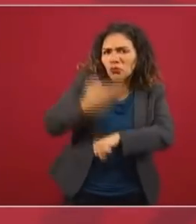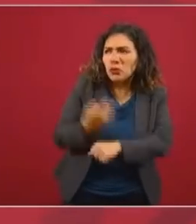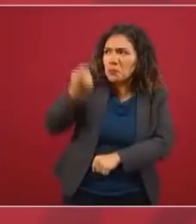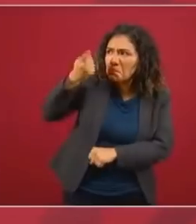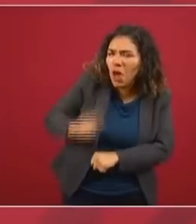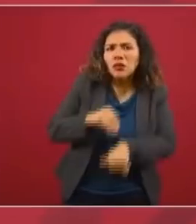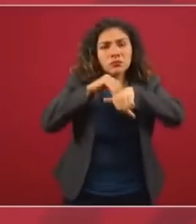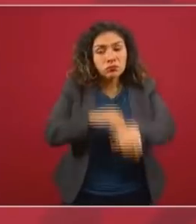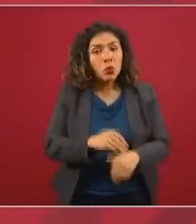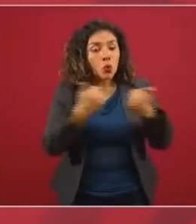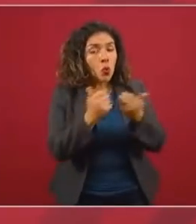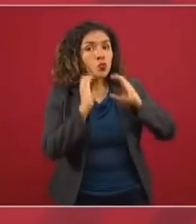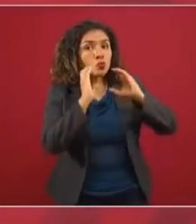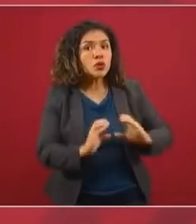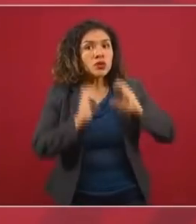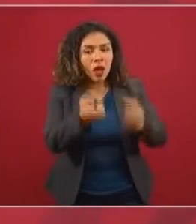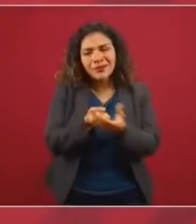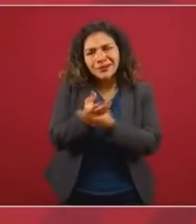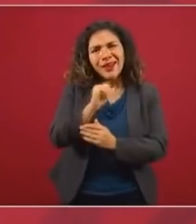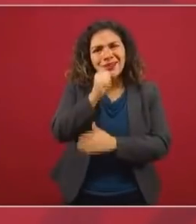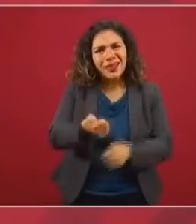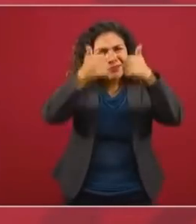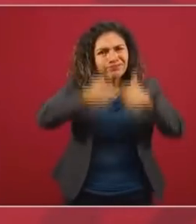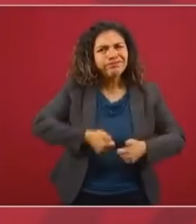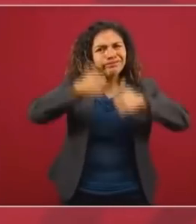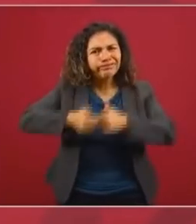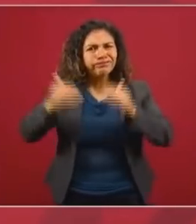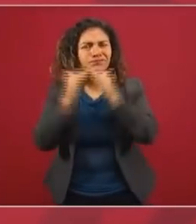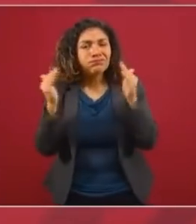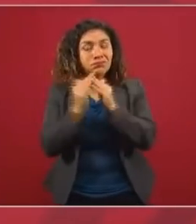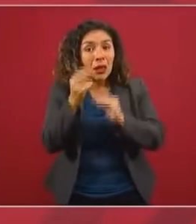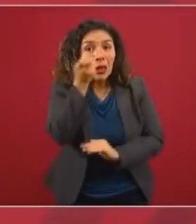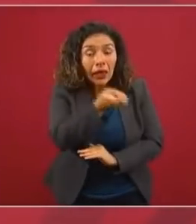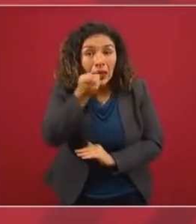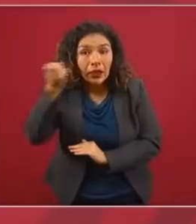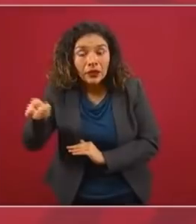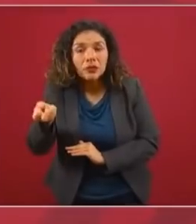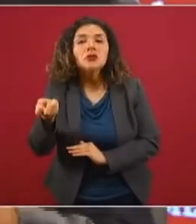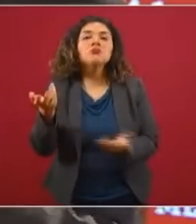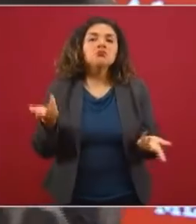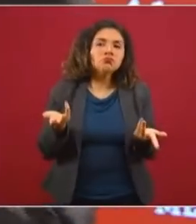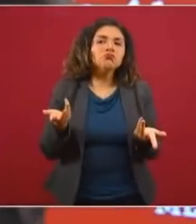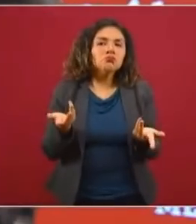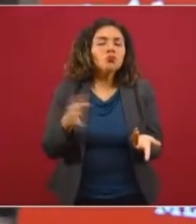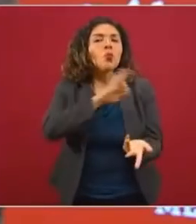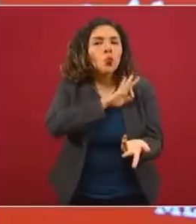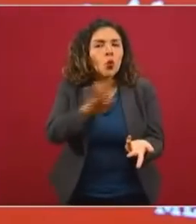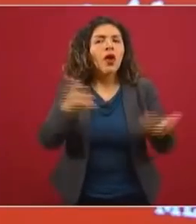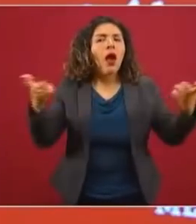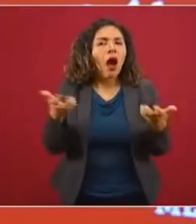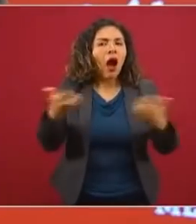y se cuida, y no sale, esto permite